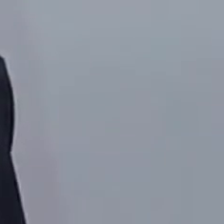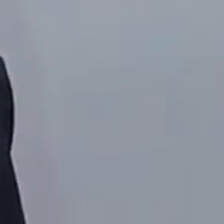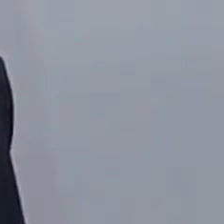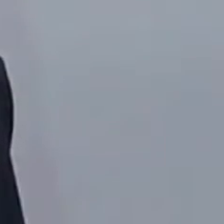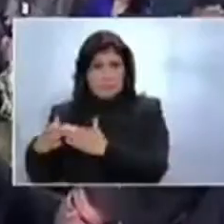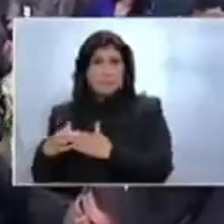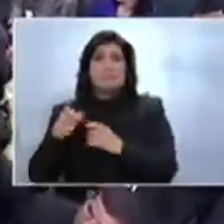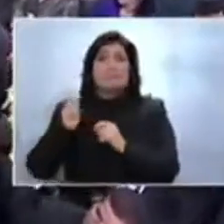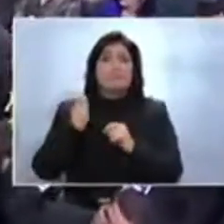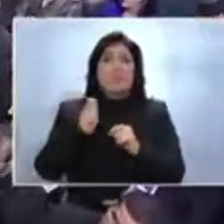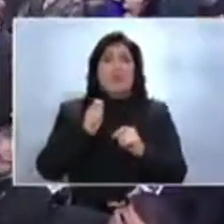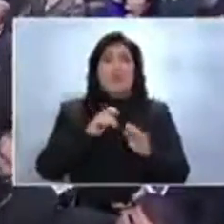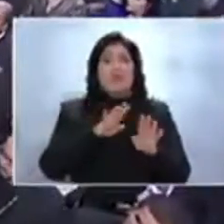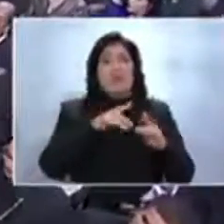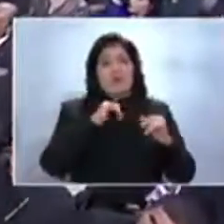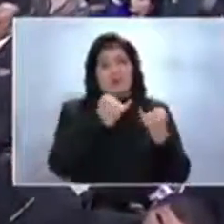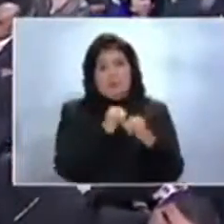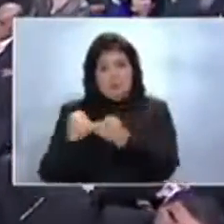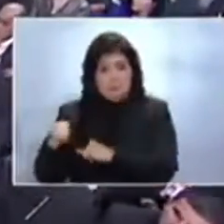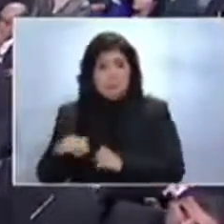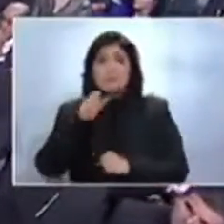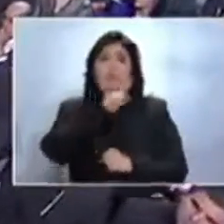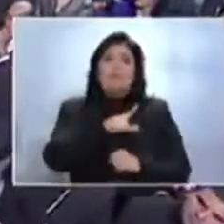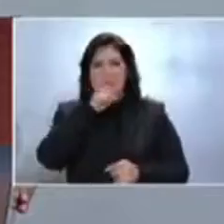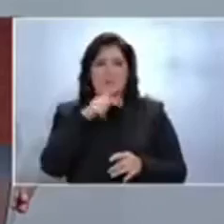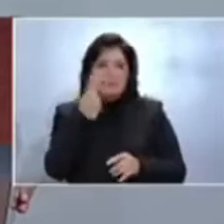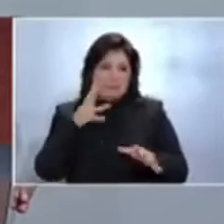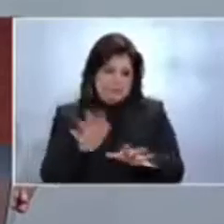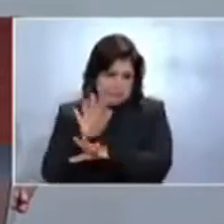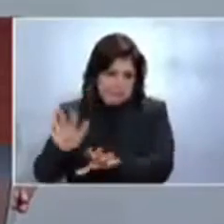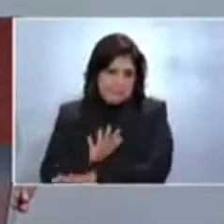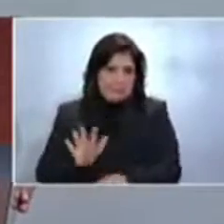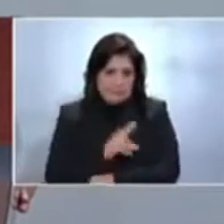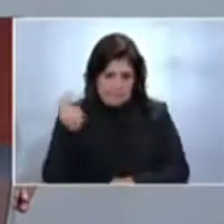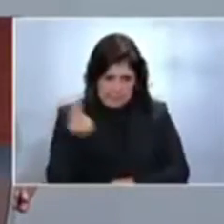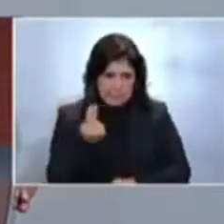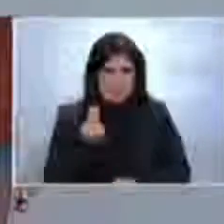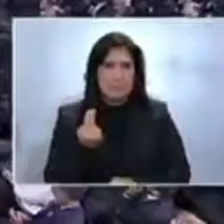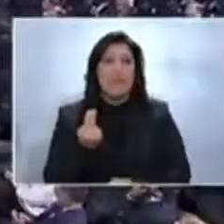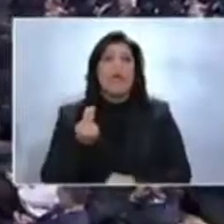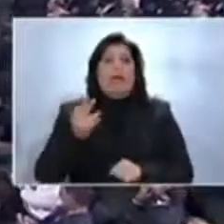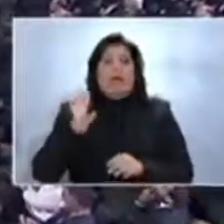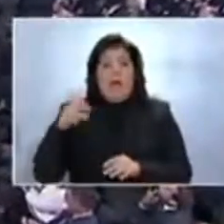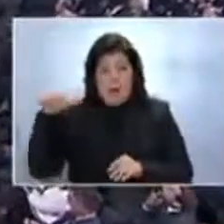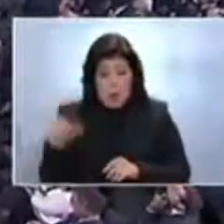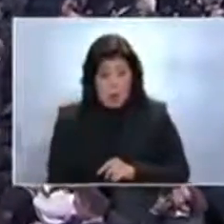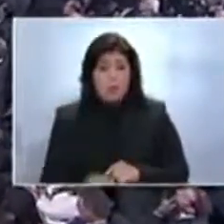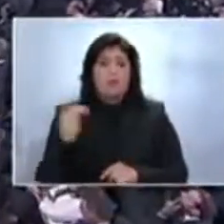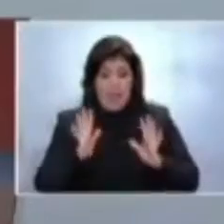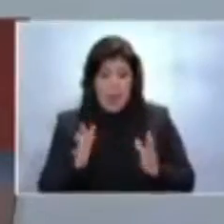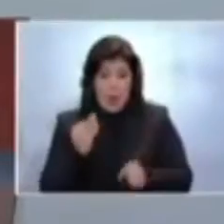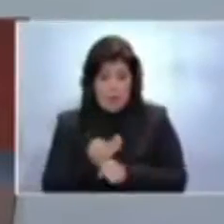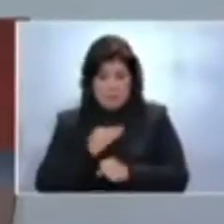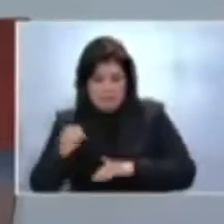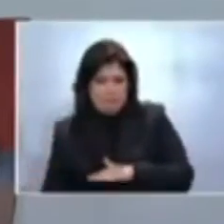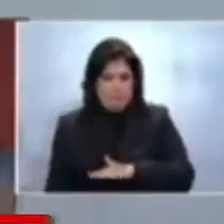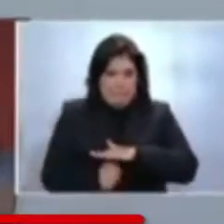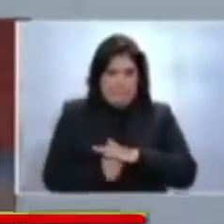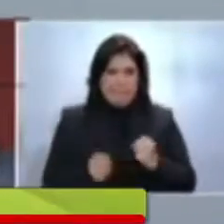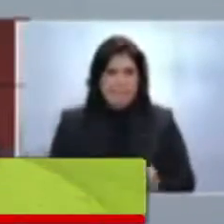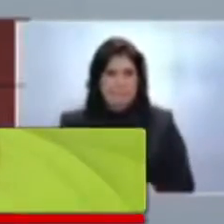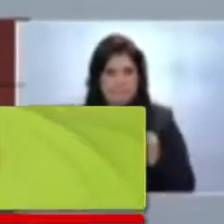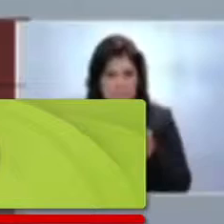informe de gobierno e hizo un llamado a todos los actores políticos y sociales para respaldar con firmeza estas decisiones. Con estas